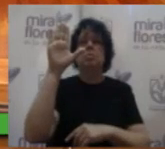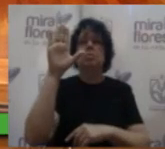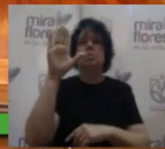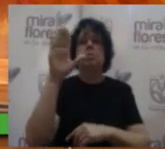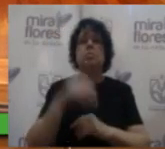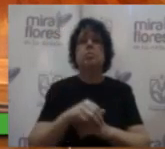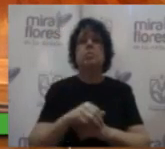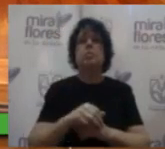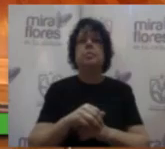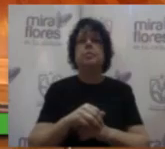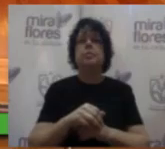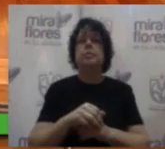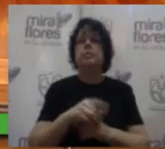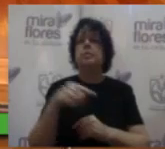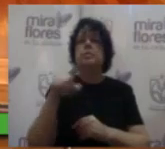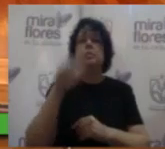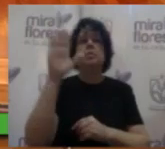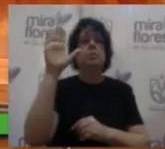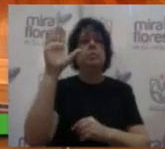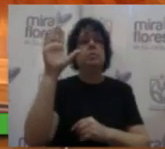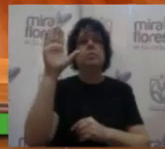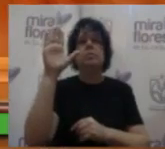sirvanse de expresarlo en señal de conformidad